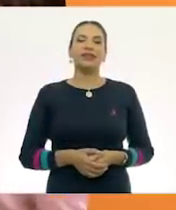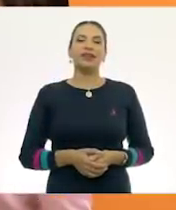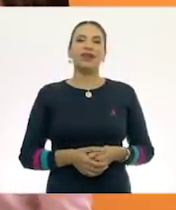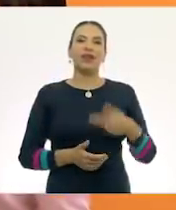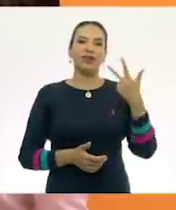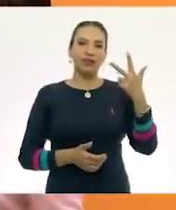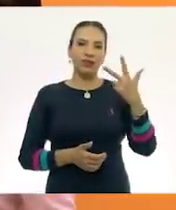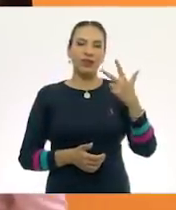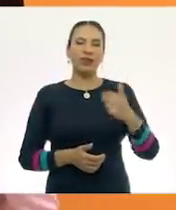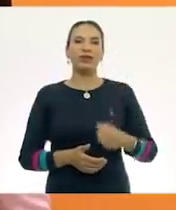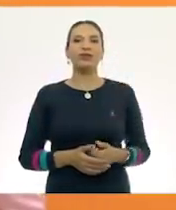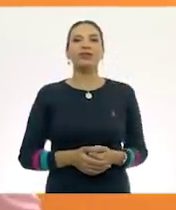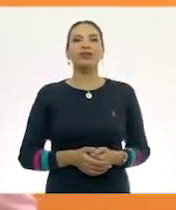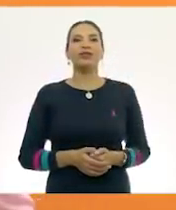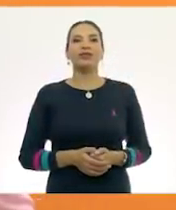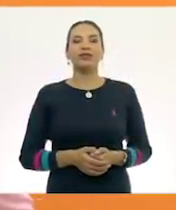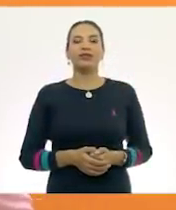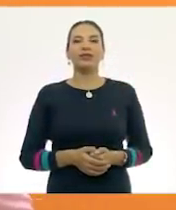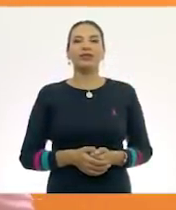ocho,